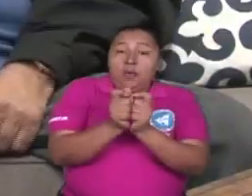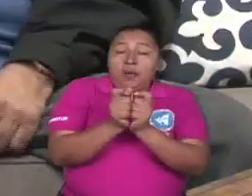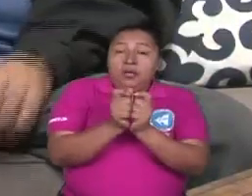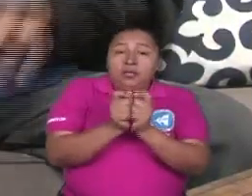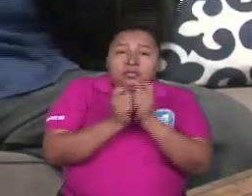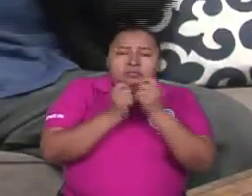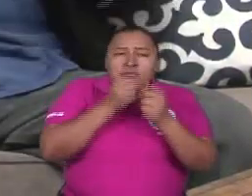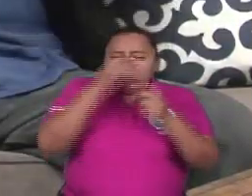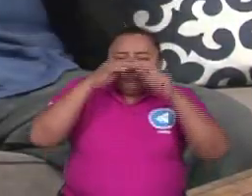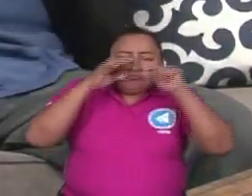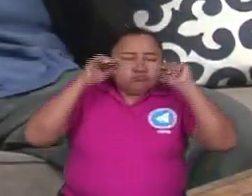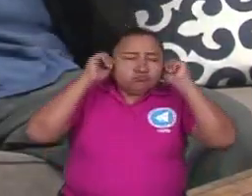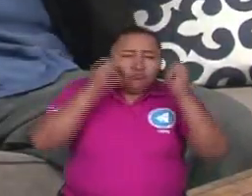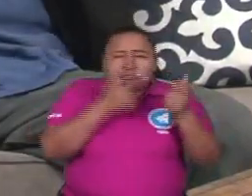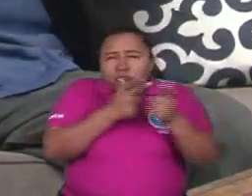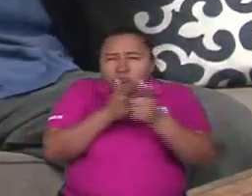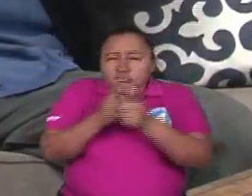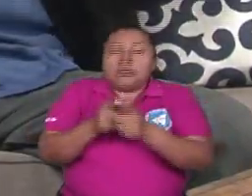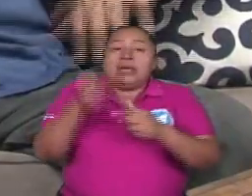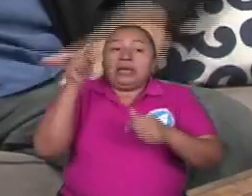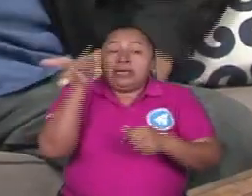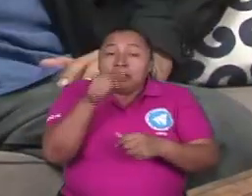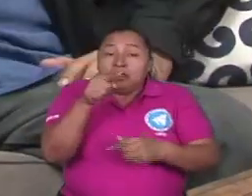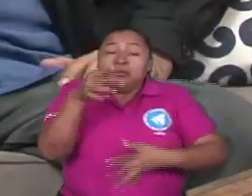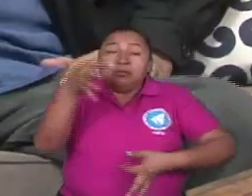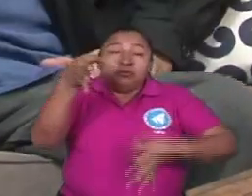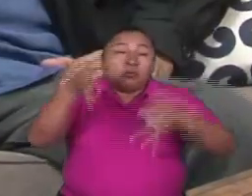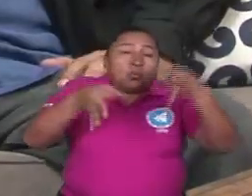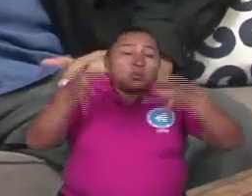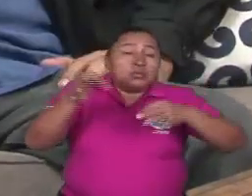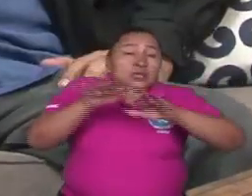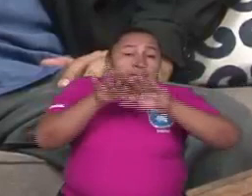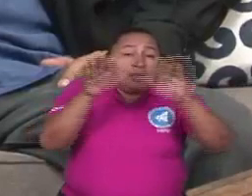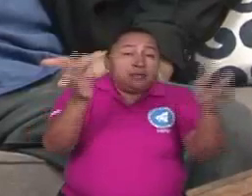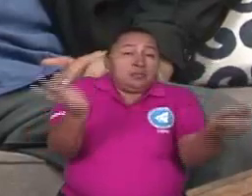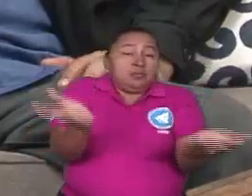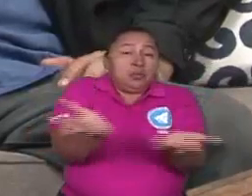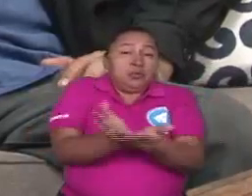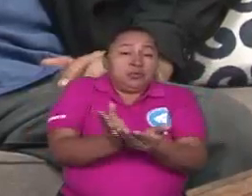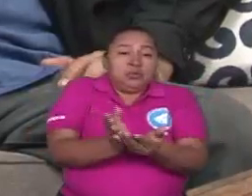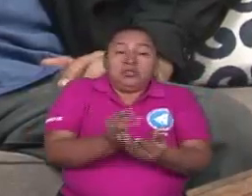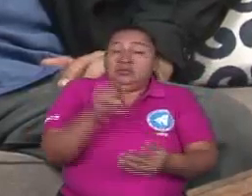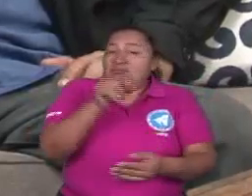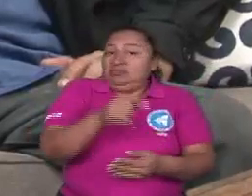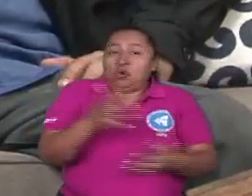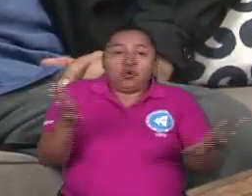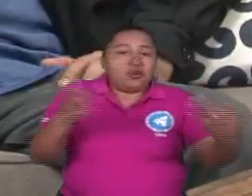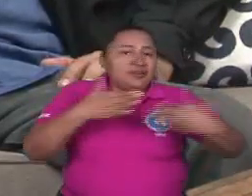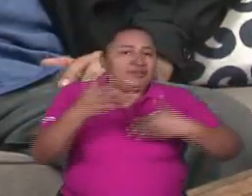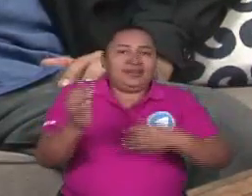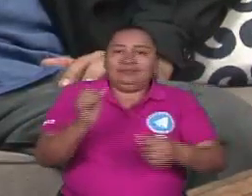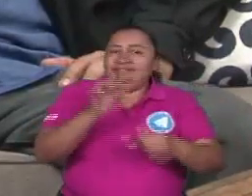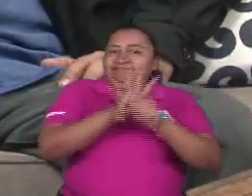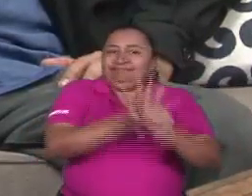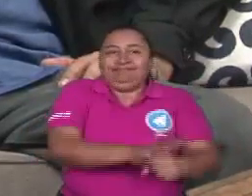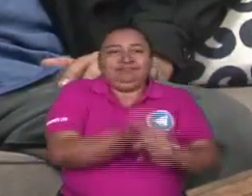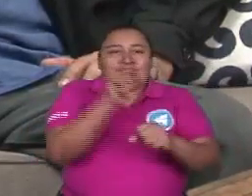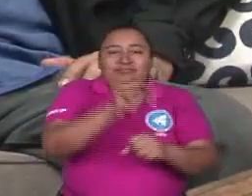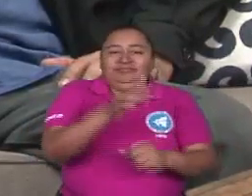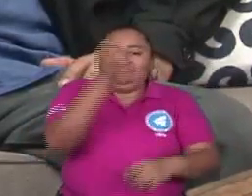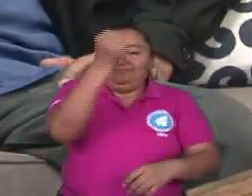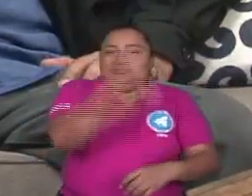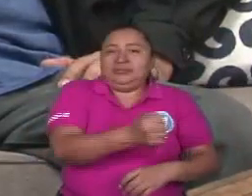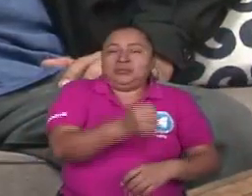que logró poner en tela de juicio de la sociedad y del mundo los desmanes de la dictadura y la criminalidad de la